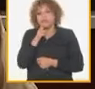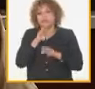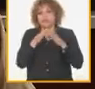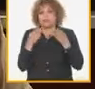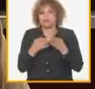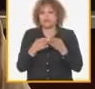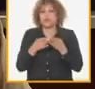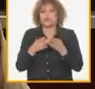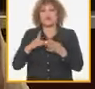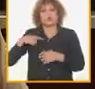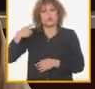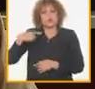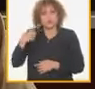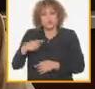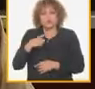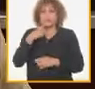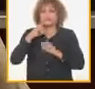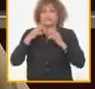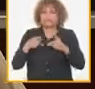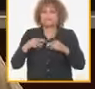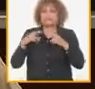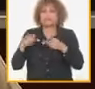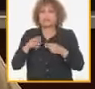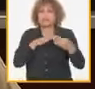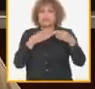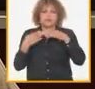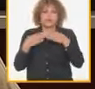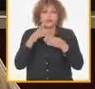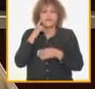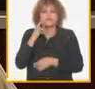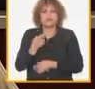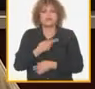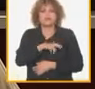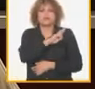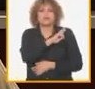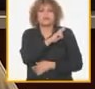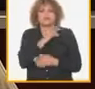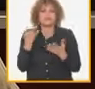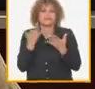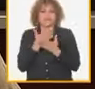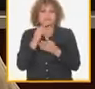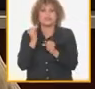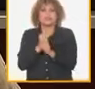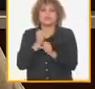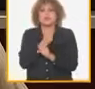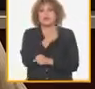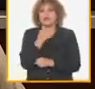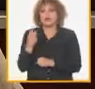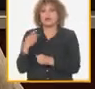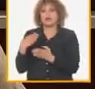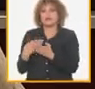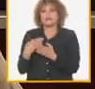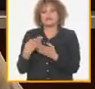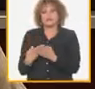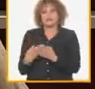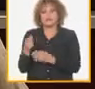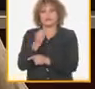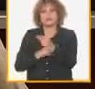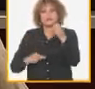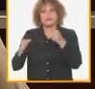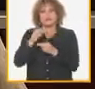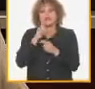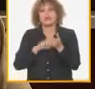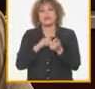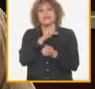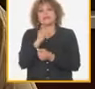estado constantemente una y otra vez en discusión viendo la responsabilidad y el papel que puede jugar cada organización y sobre todo la militancia y el